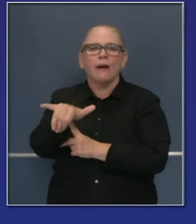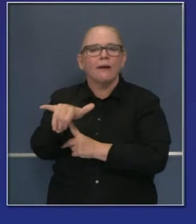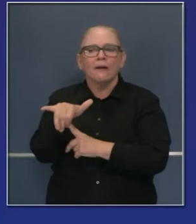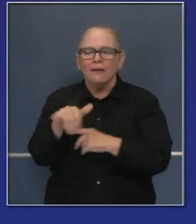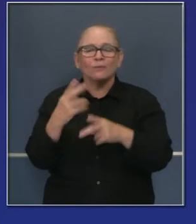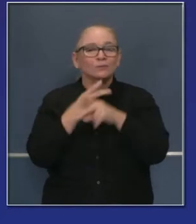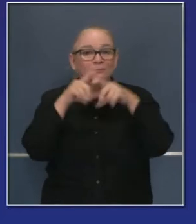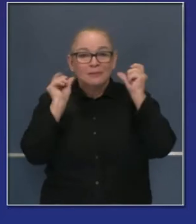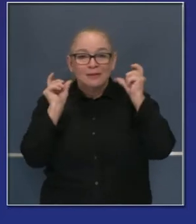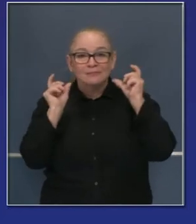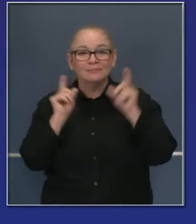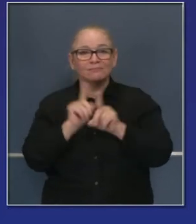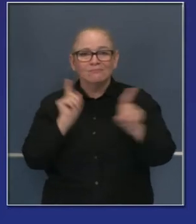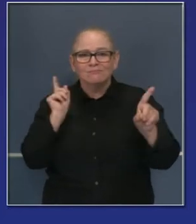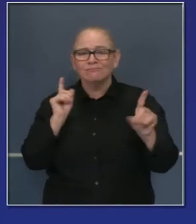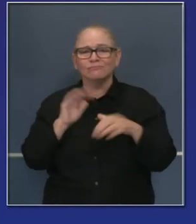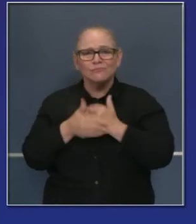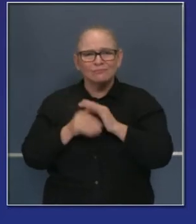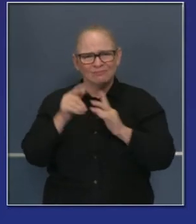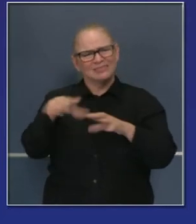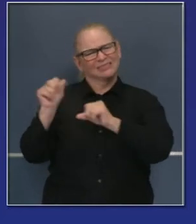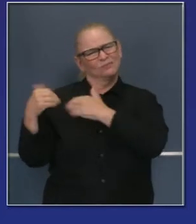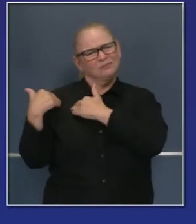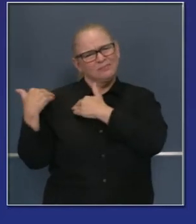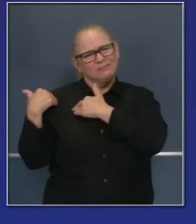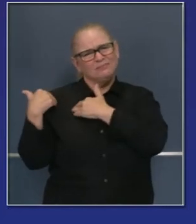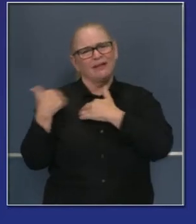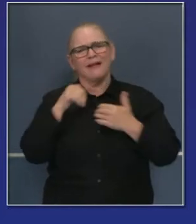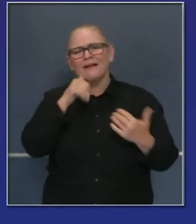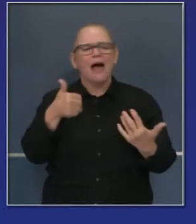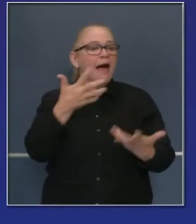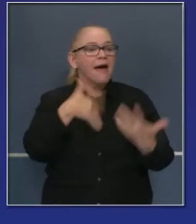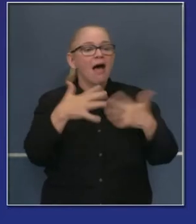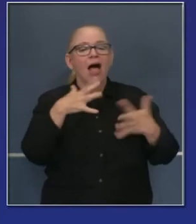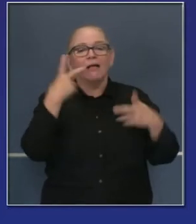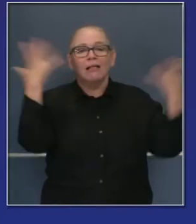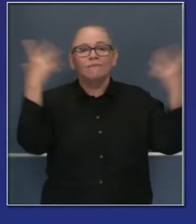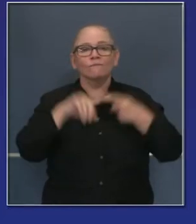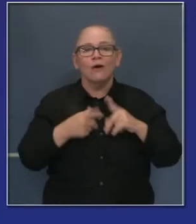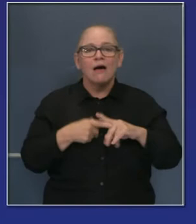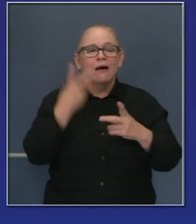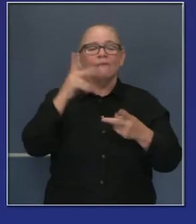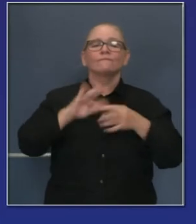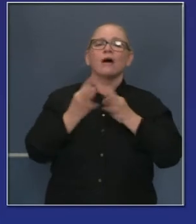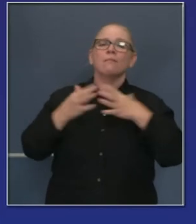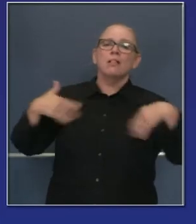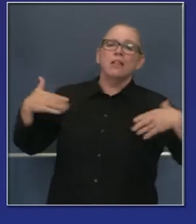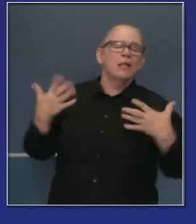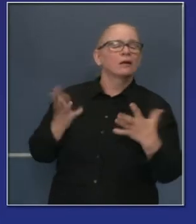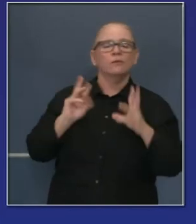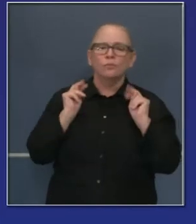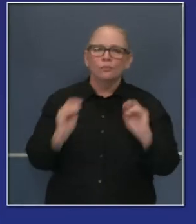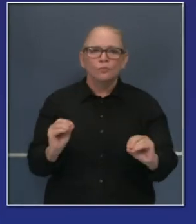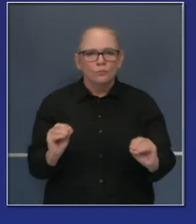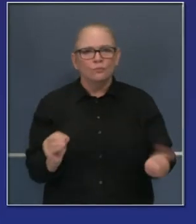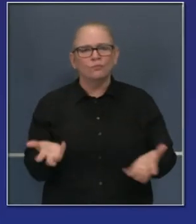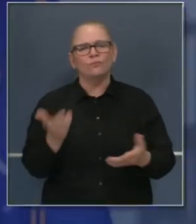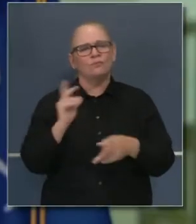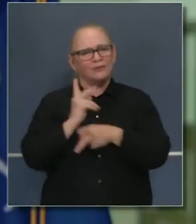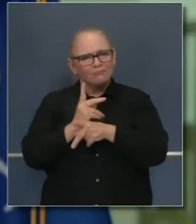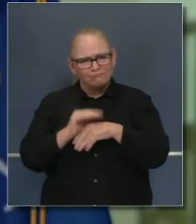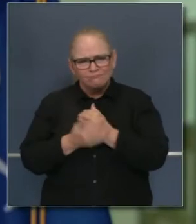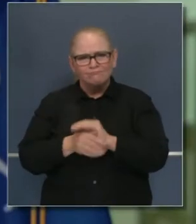responsable, ponerse la mascarilla, distanciarse físicamente de los demás, seguir practicando la higiene y obviamente